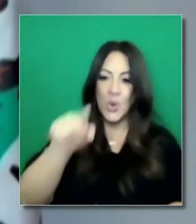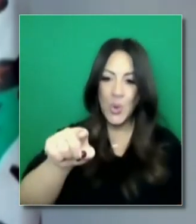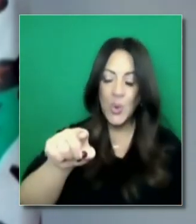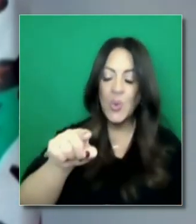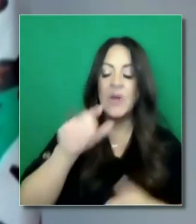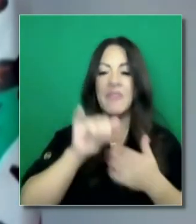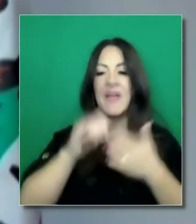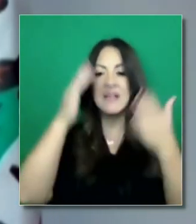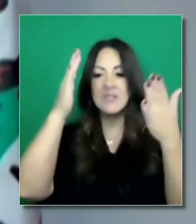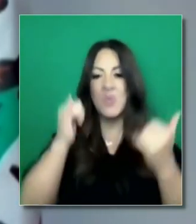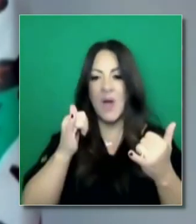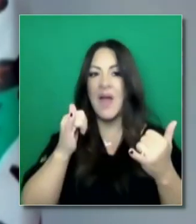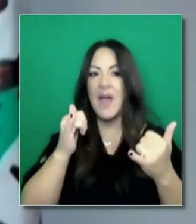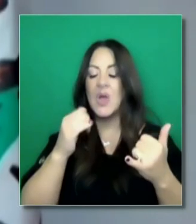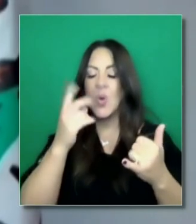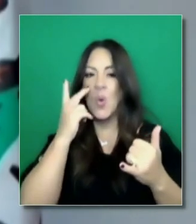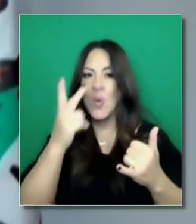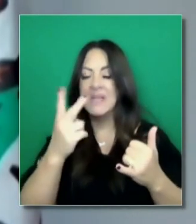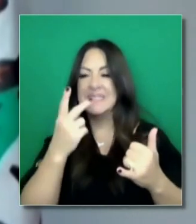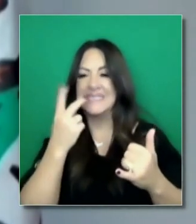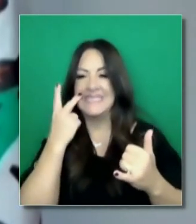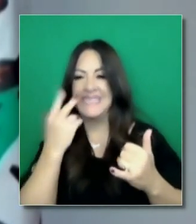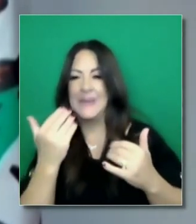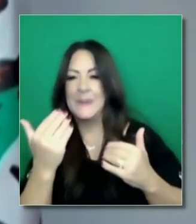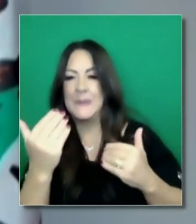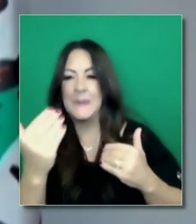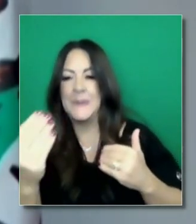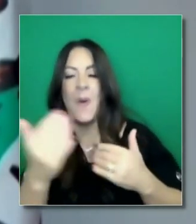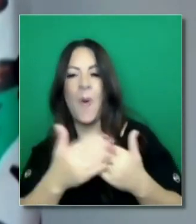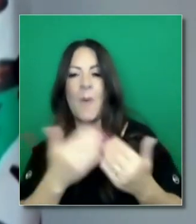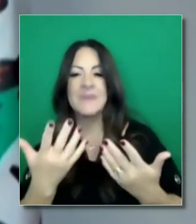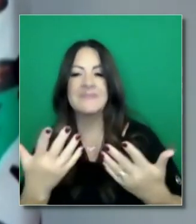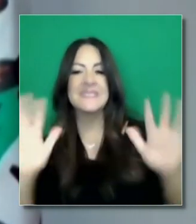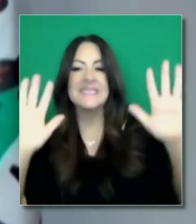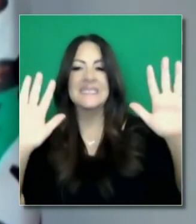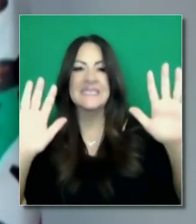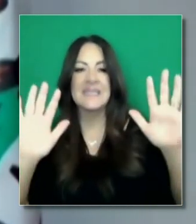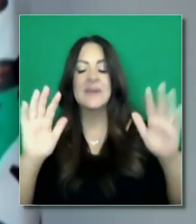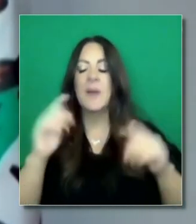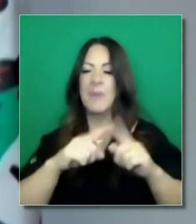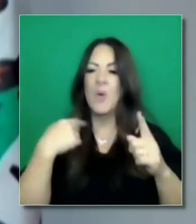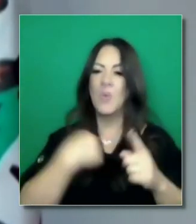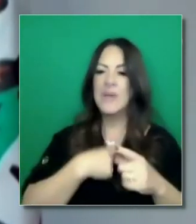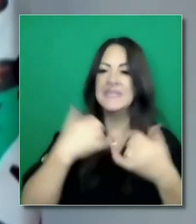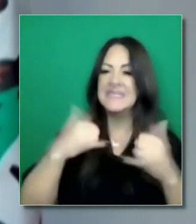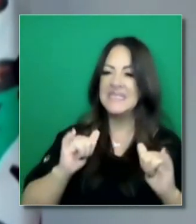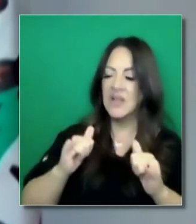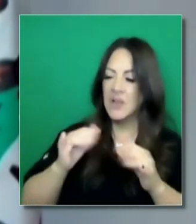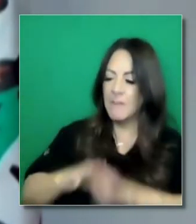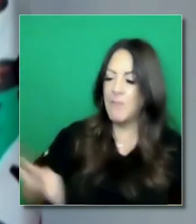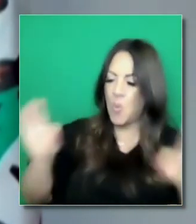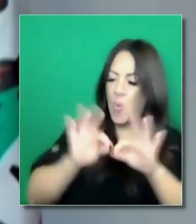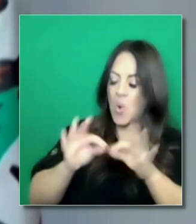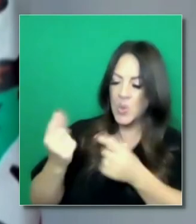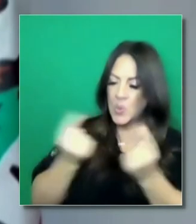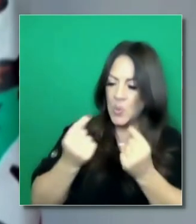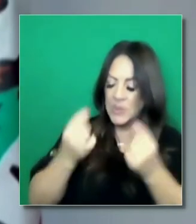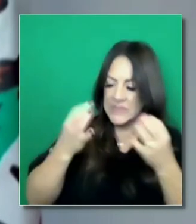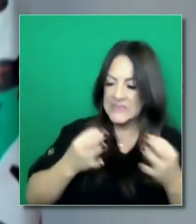pero nuestras comunidades. Es lo que vemos en el futuro. No está escrito